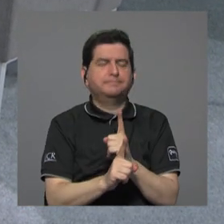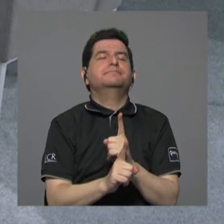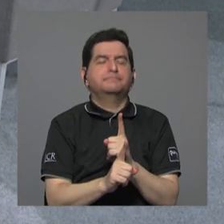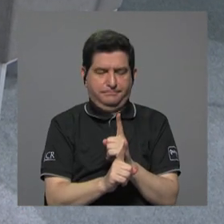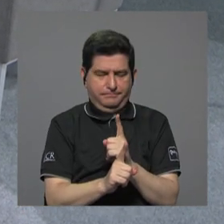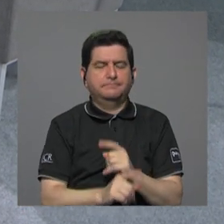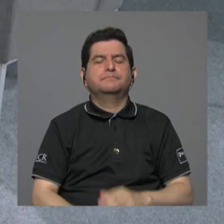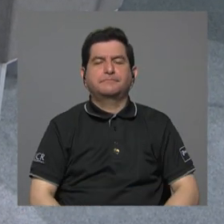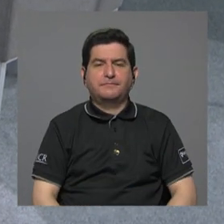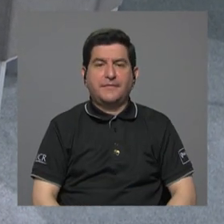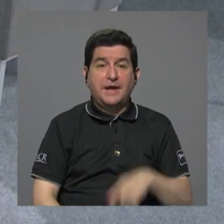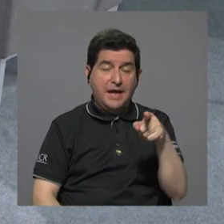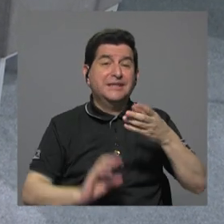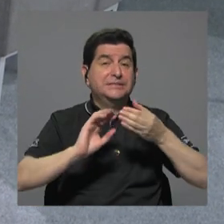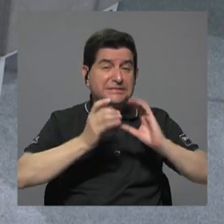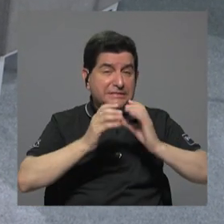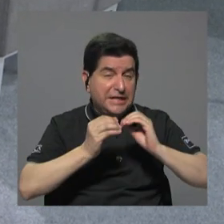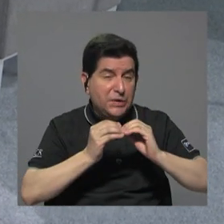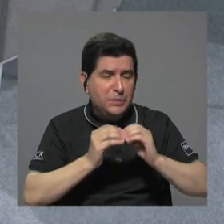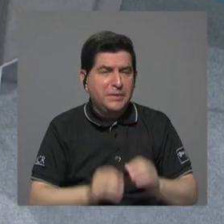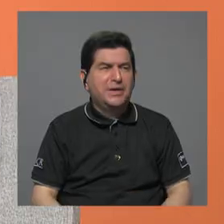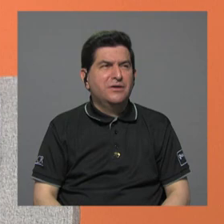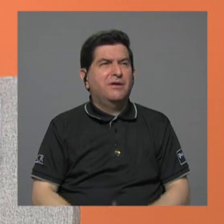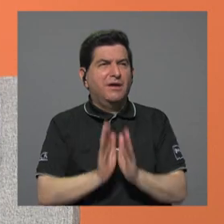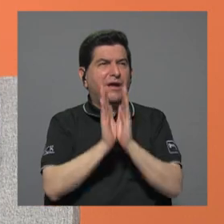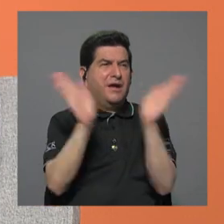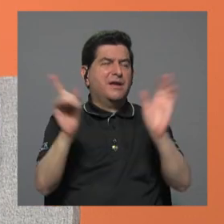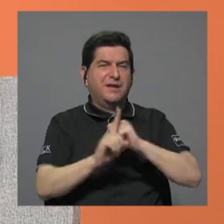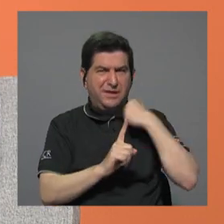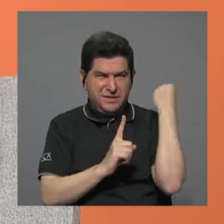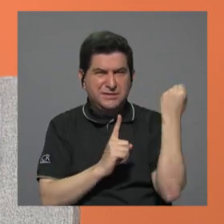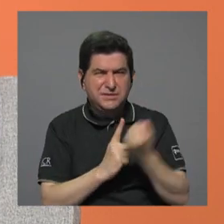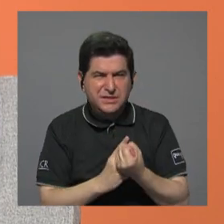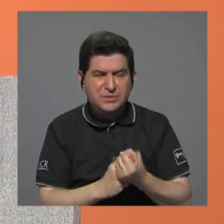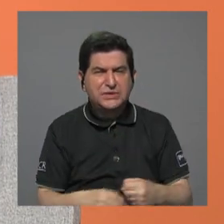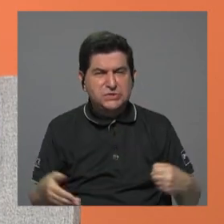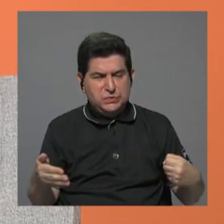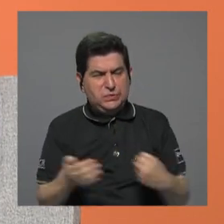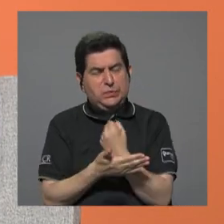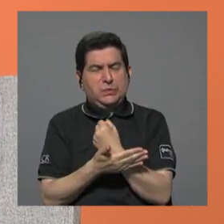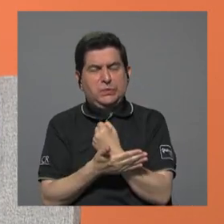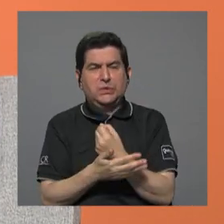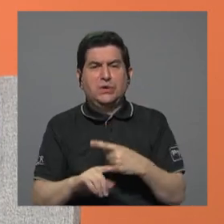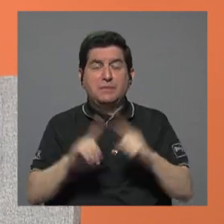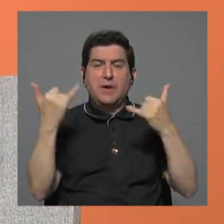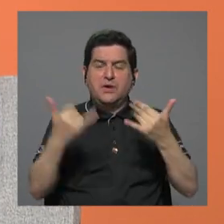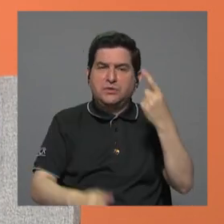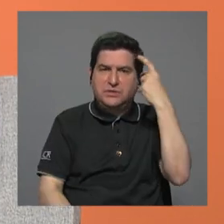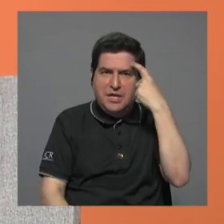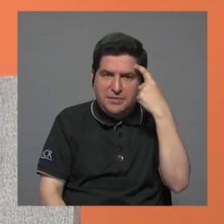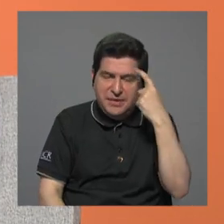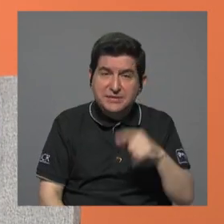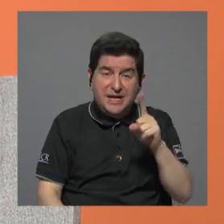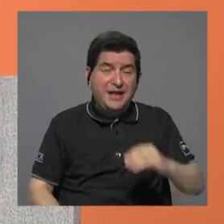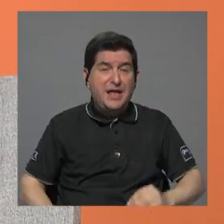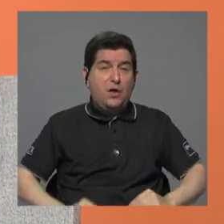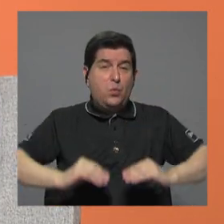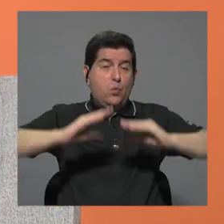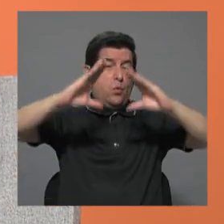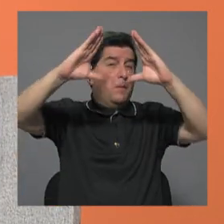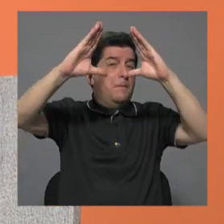es el dato, aunque en general es una situación muy lamentable, pues ya pensar que en todo un día